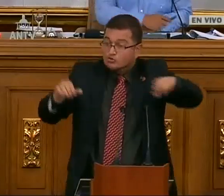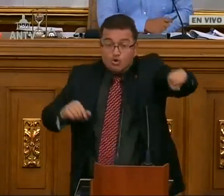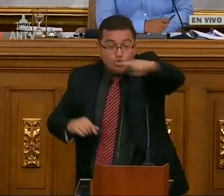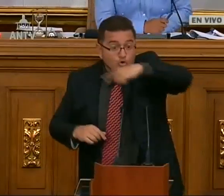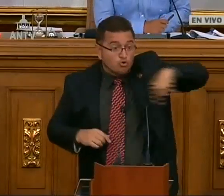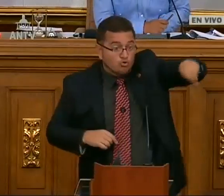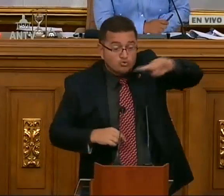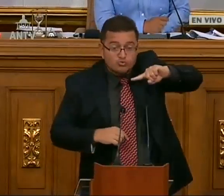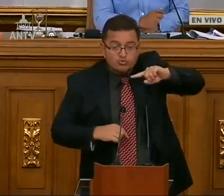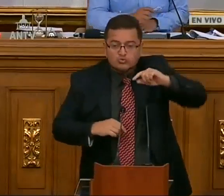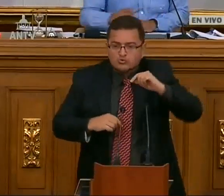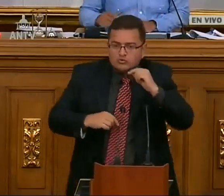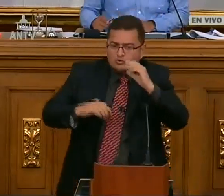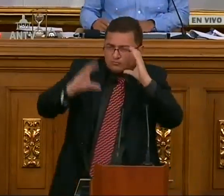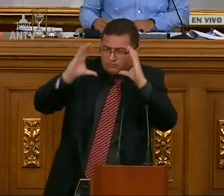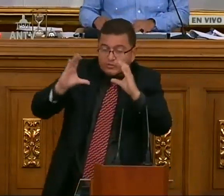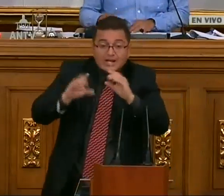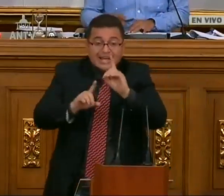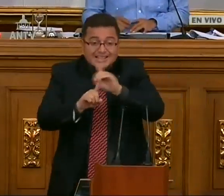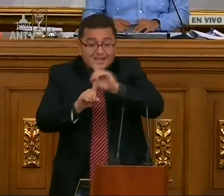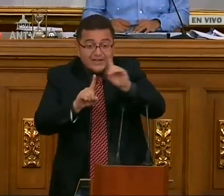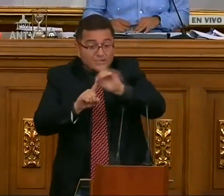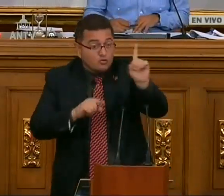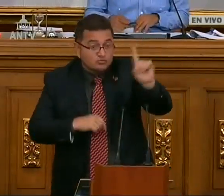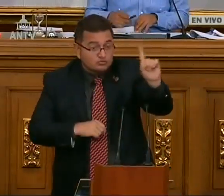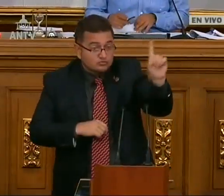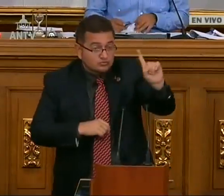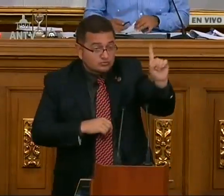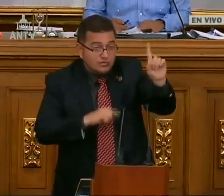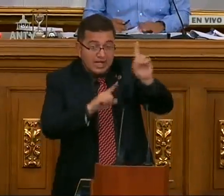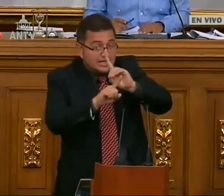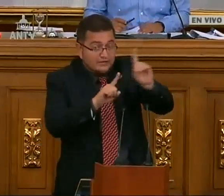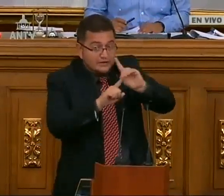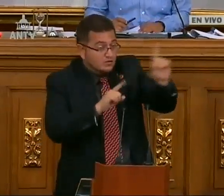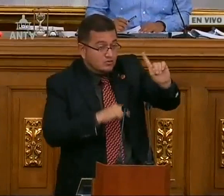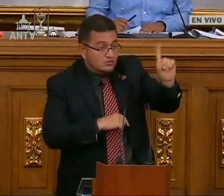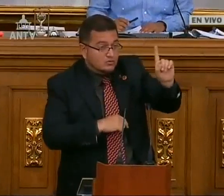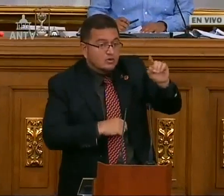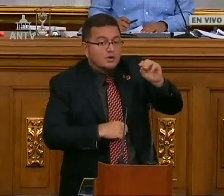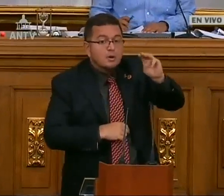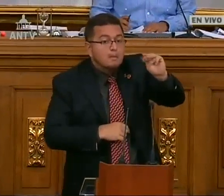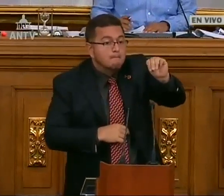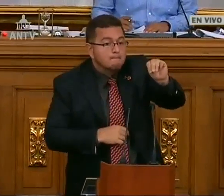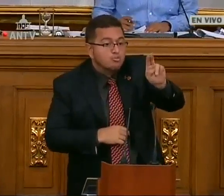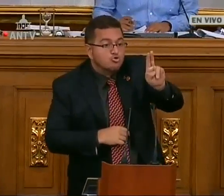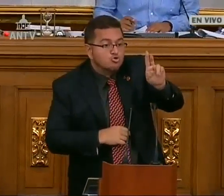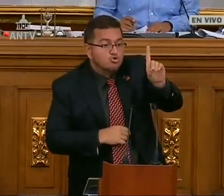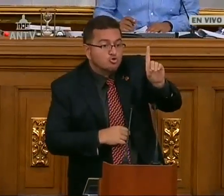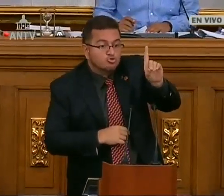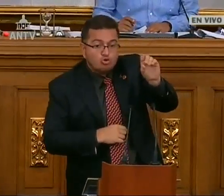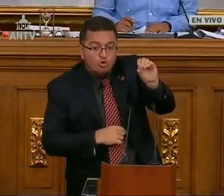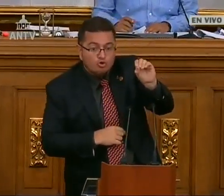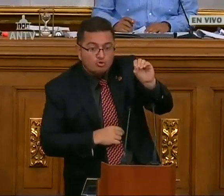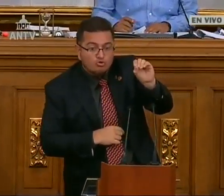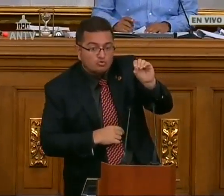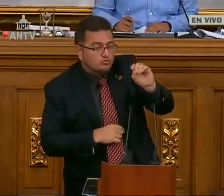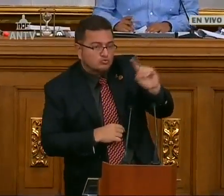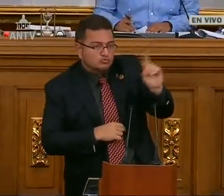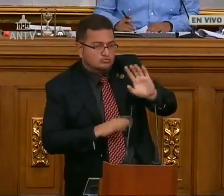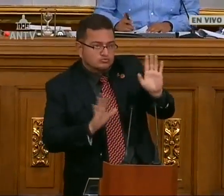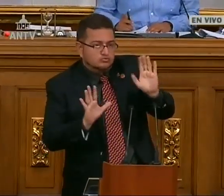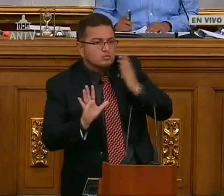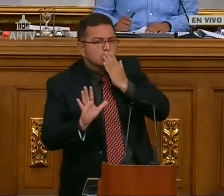Yo Quisiera Dejar Claro Ante Todos Nosotros Acá Que También Esta Ley Consangra A La No Discriminación